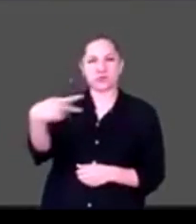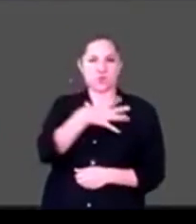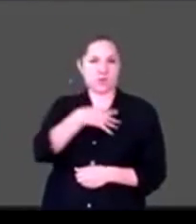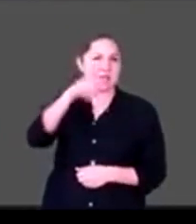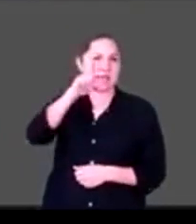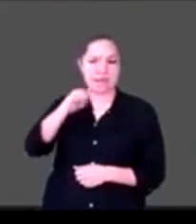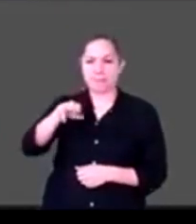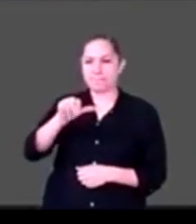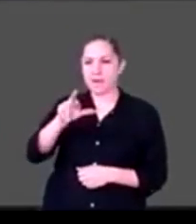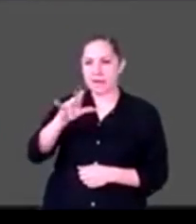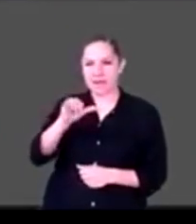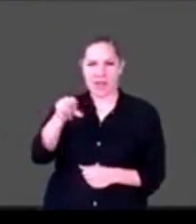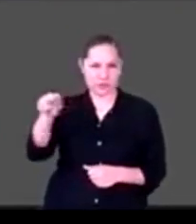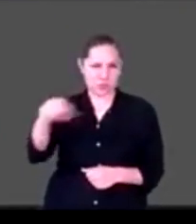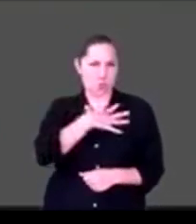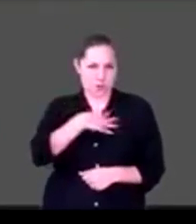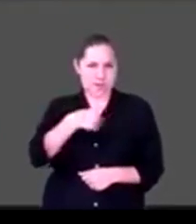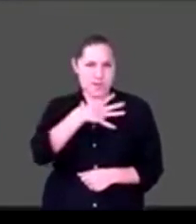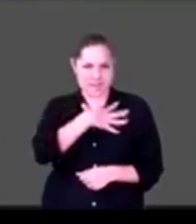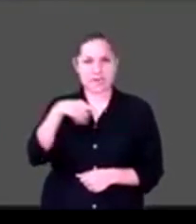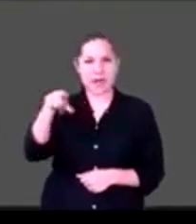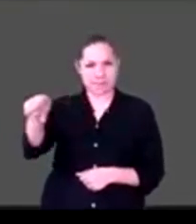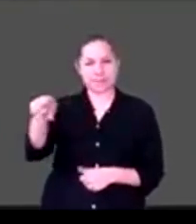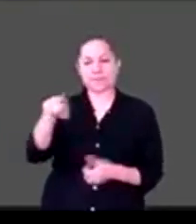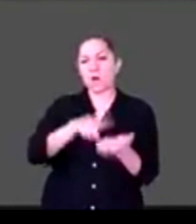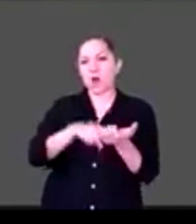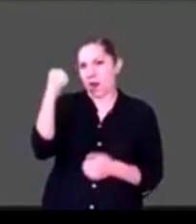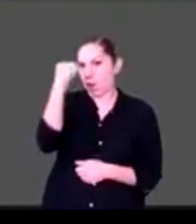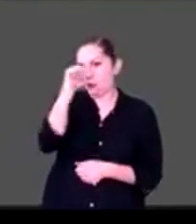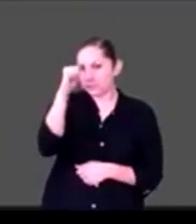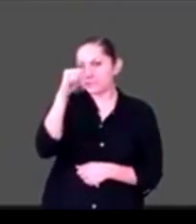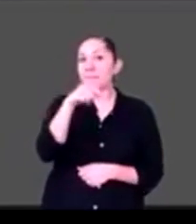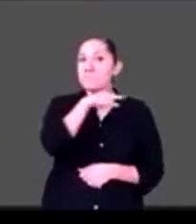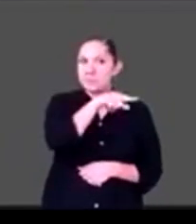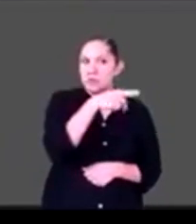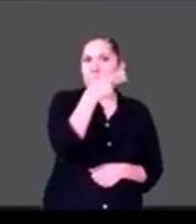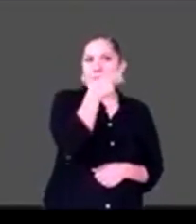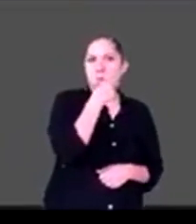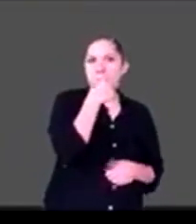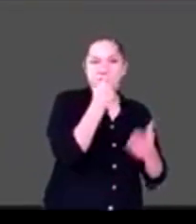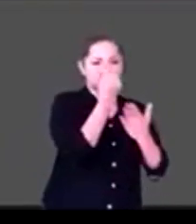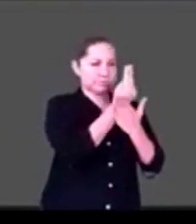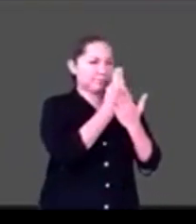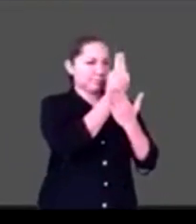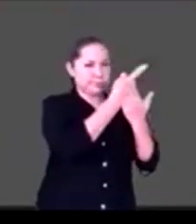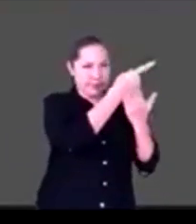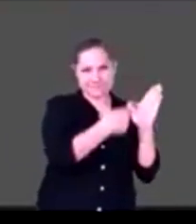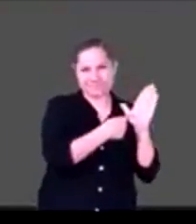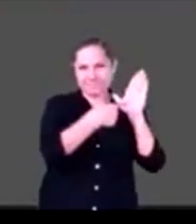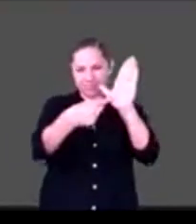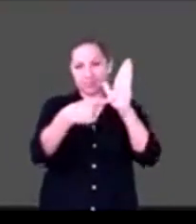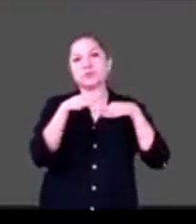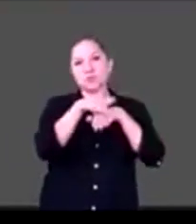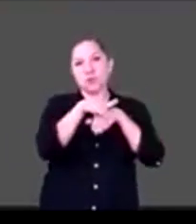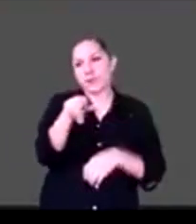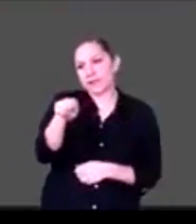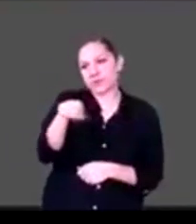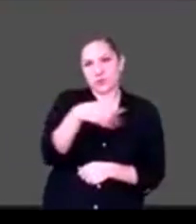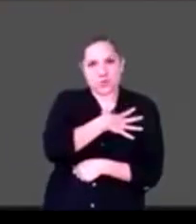autismo, entonces Bef, que es un novelista gráfico, hizo este libro contando la historia de María y su propia historia de cómo había sido